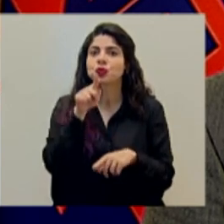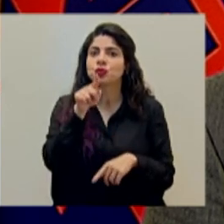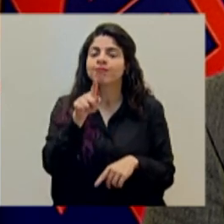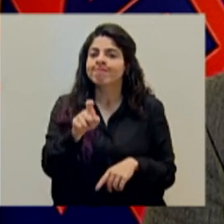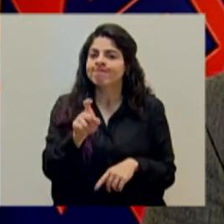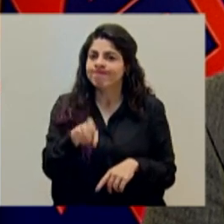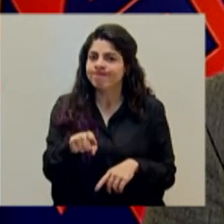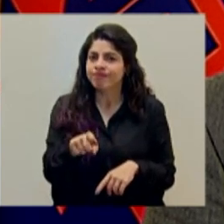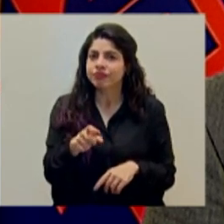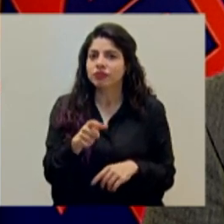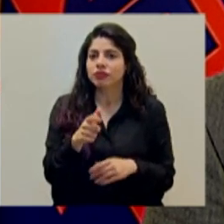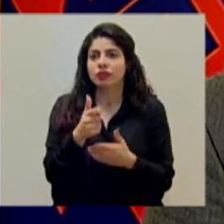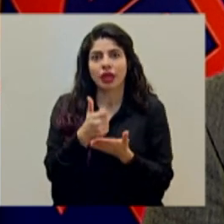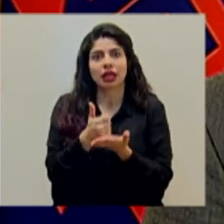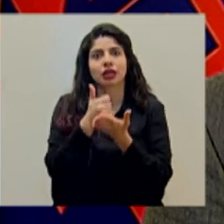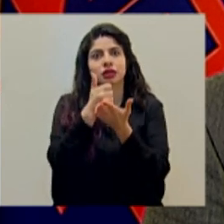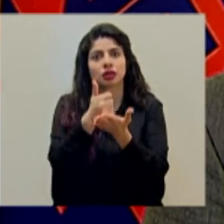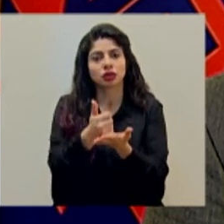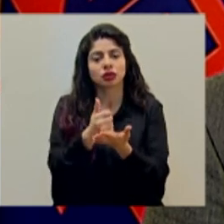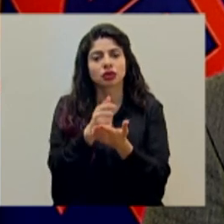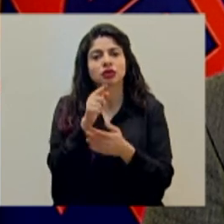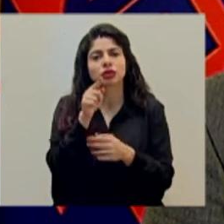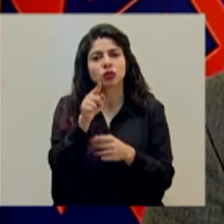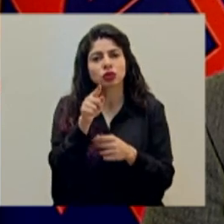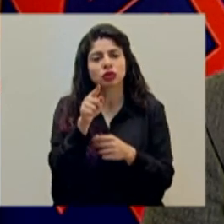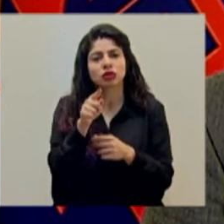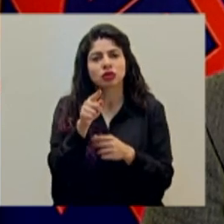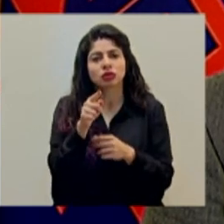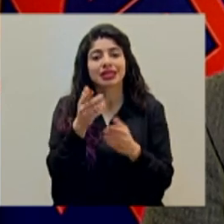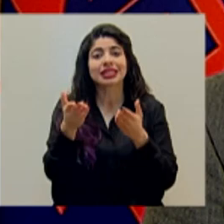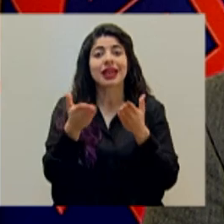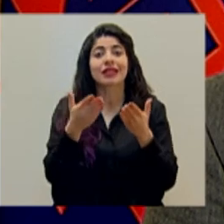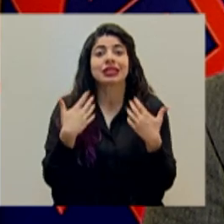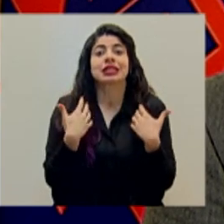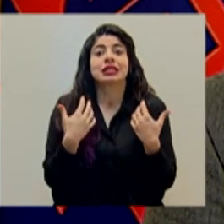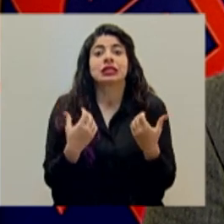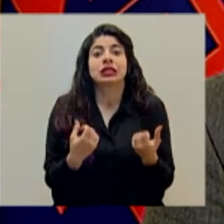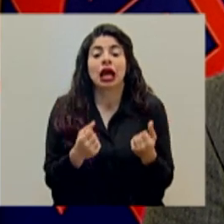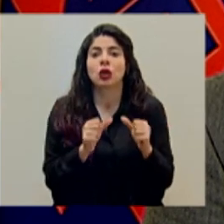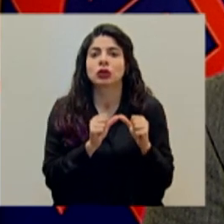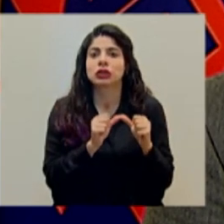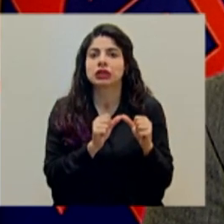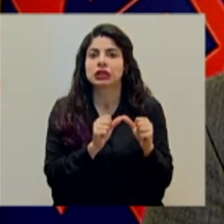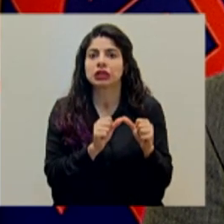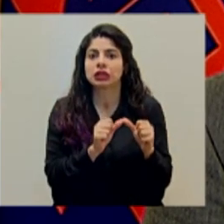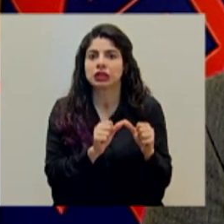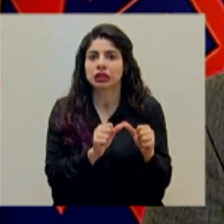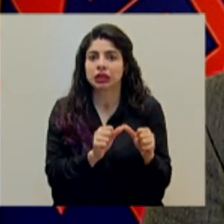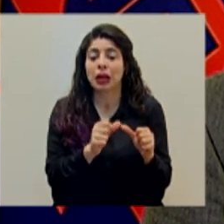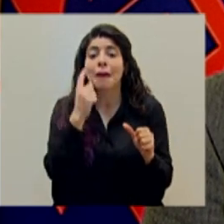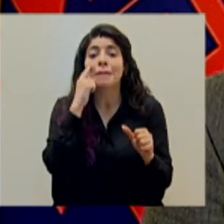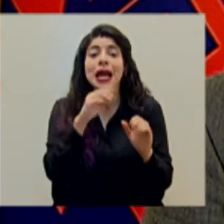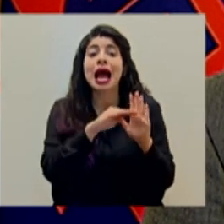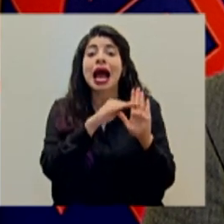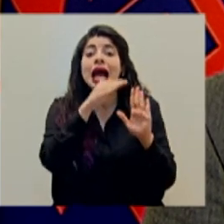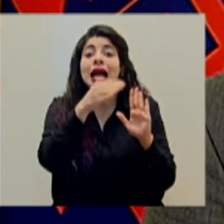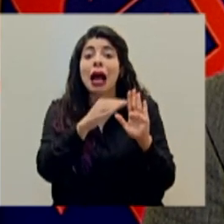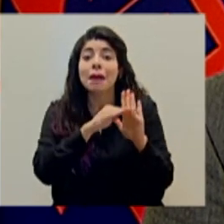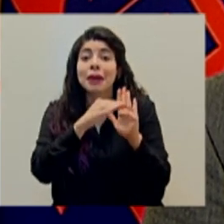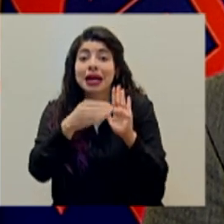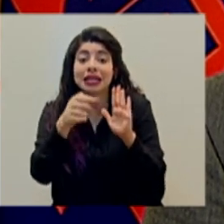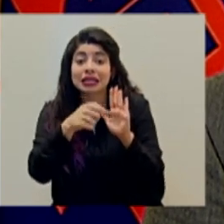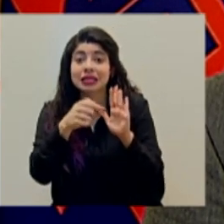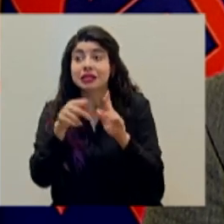y ayudar a mantener la capacidad de los servicios de salud para mantener suficientes camas para atender a